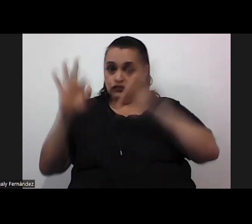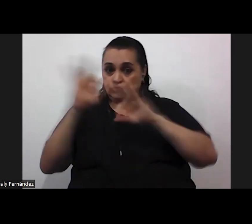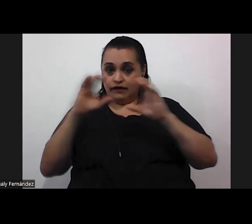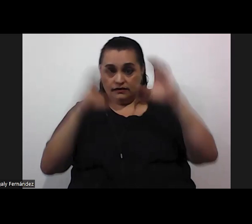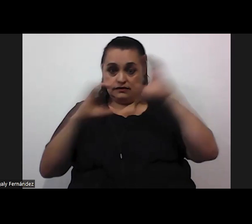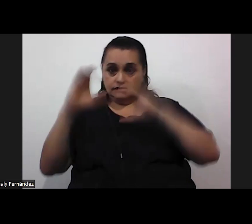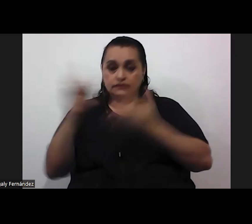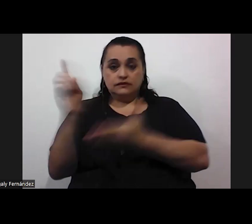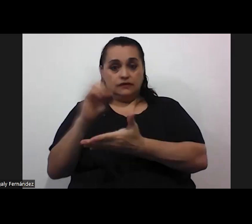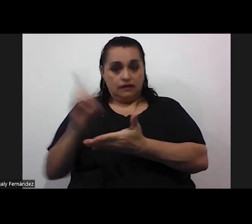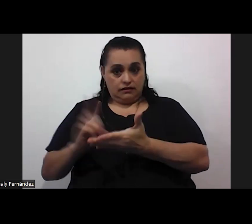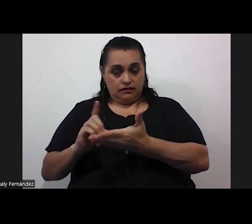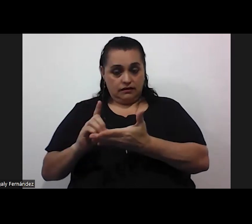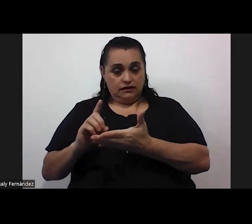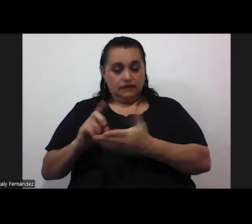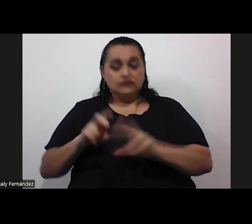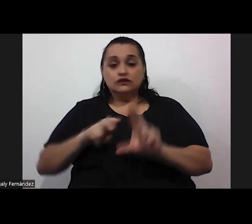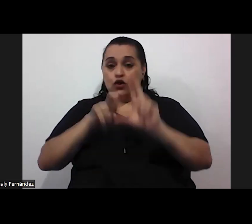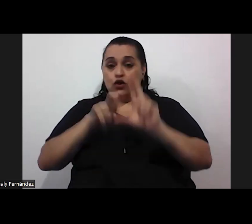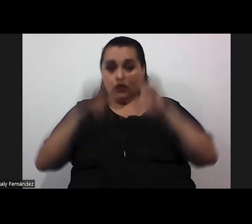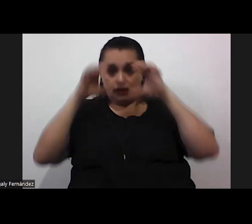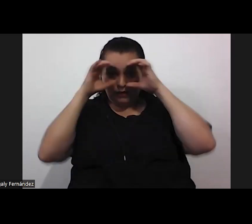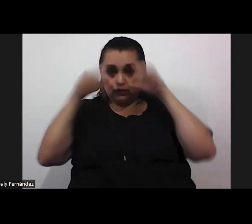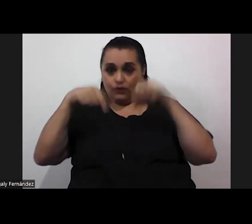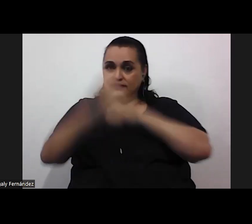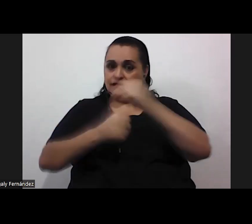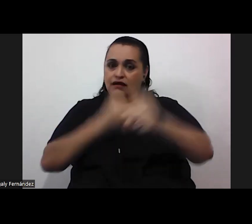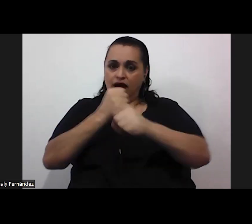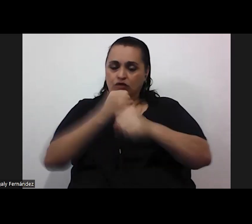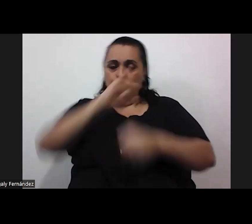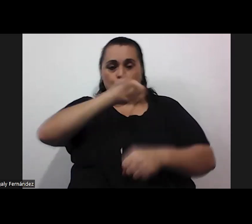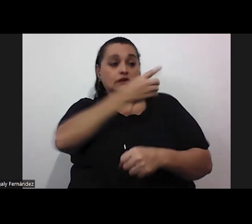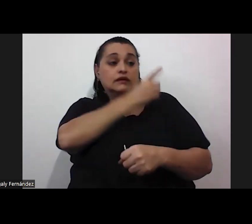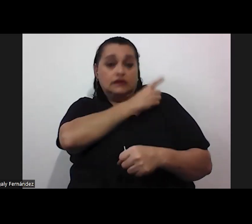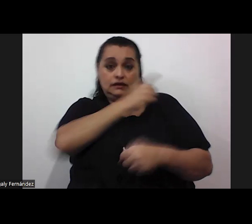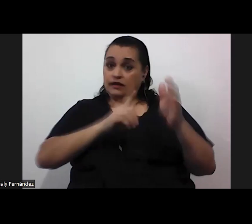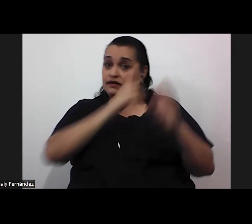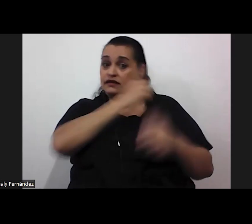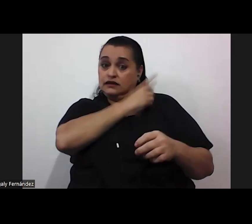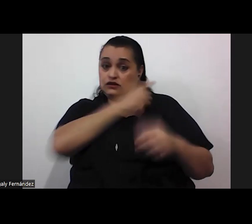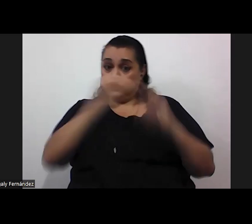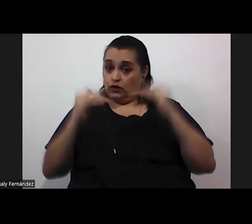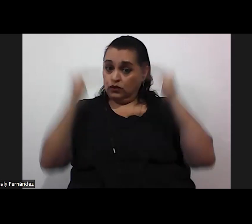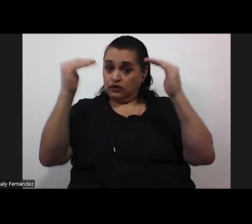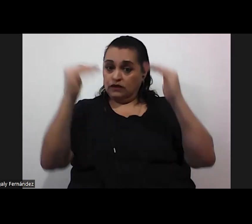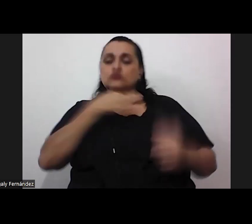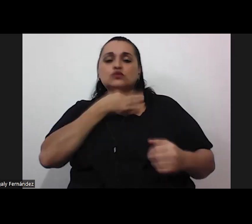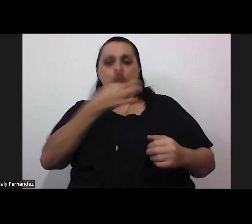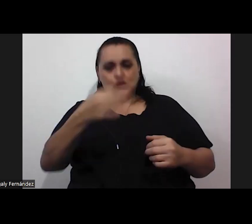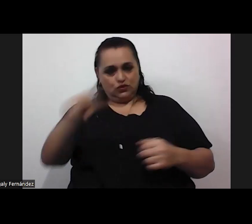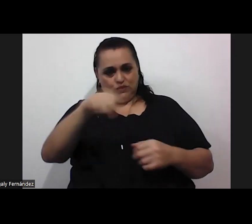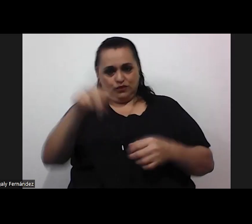Artes Colipro en este año. Para la Junta Directiva y la Dirección Ejecutiva es un placer contar con su